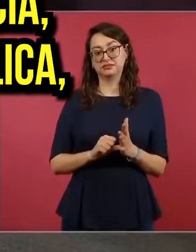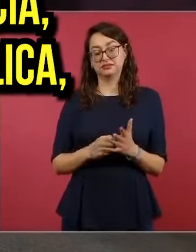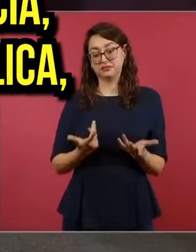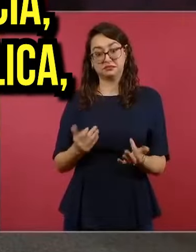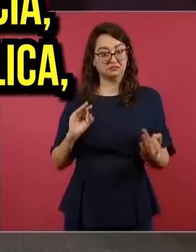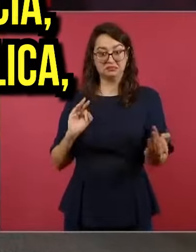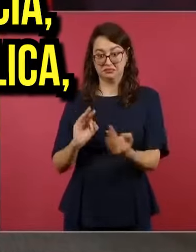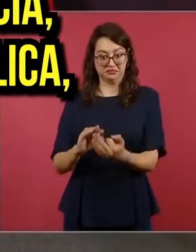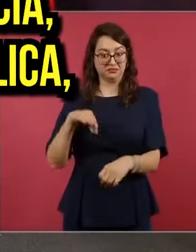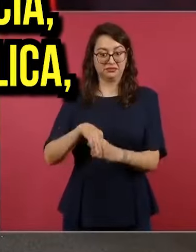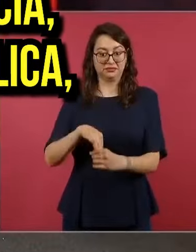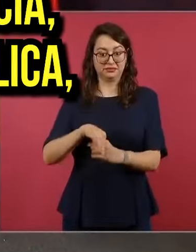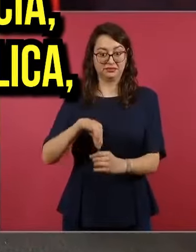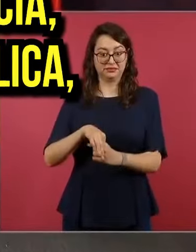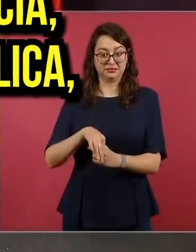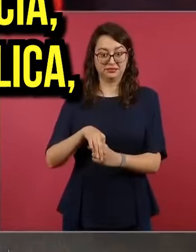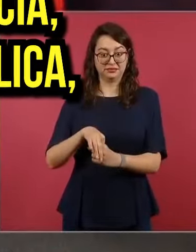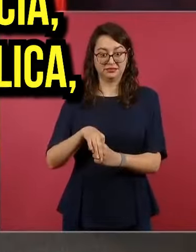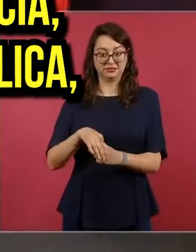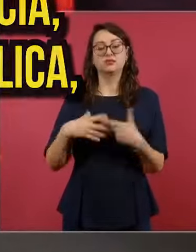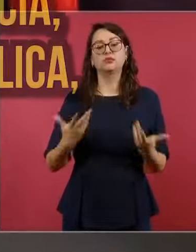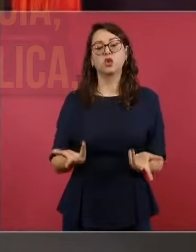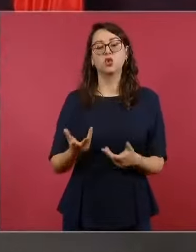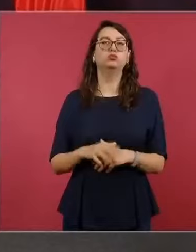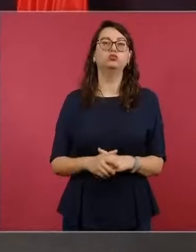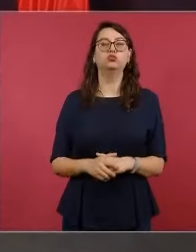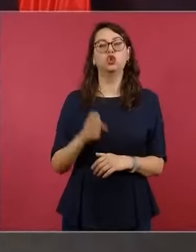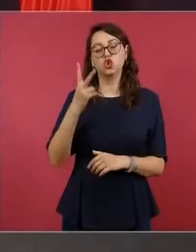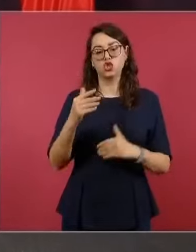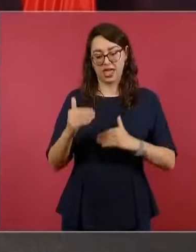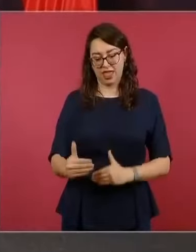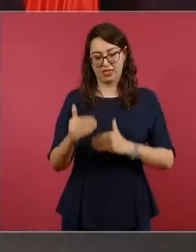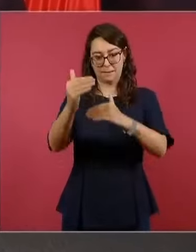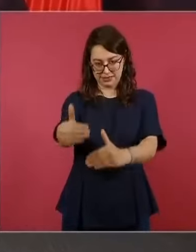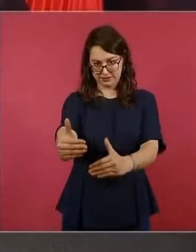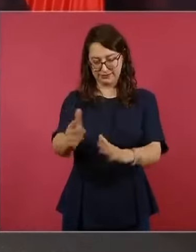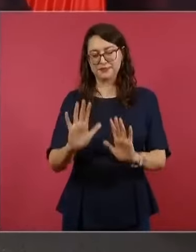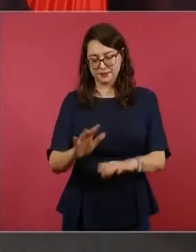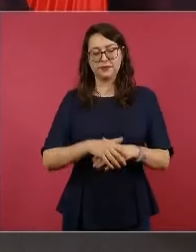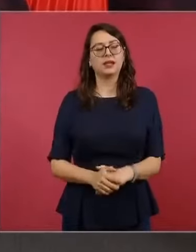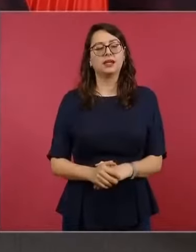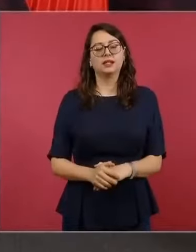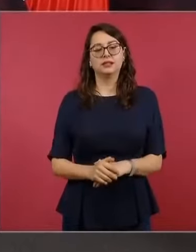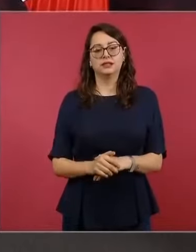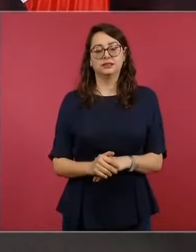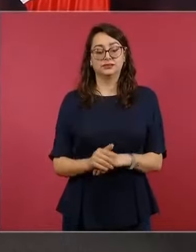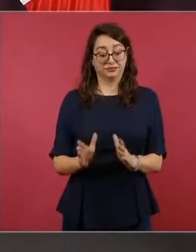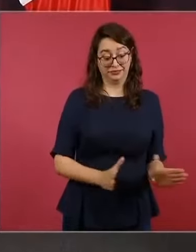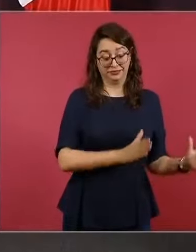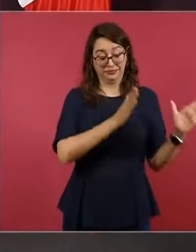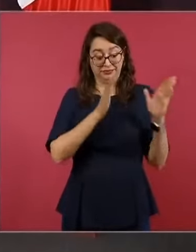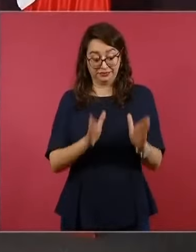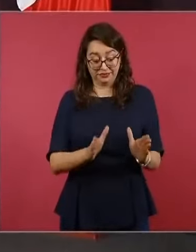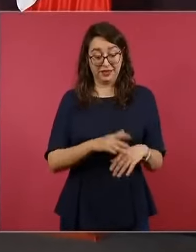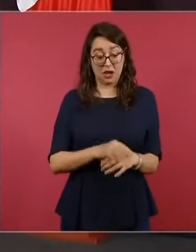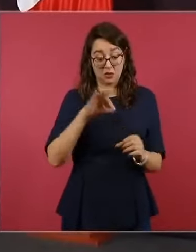elección, son dos etapas. Una vez que haya presidente